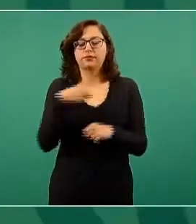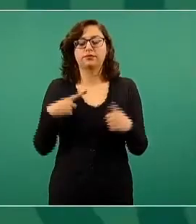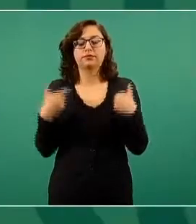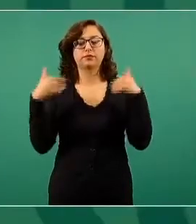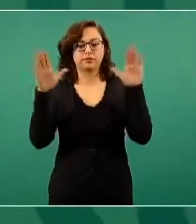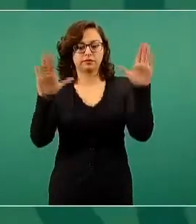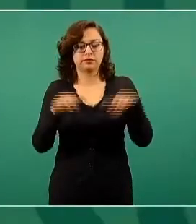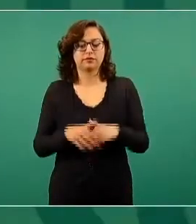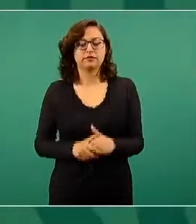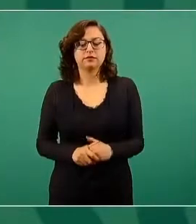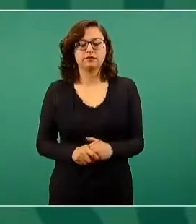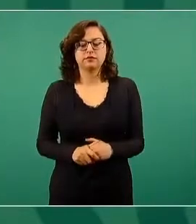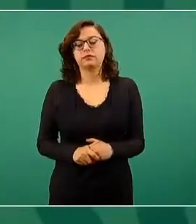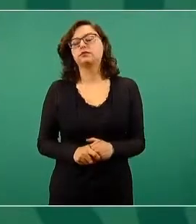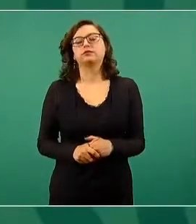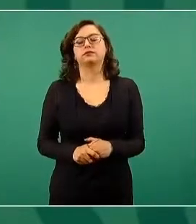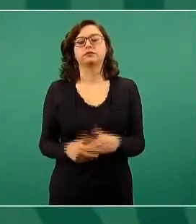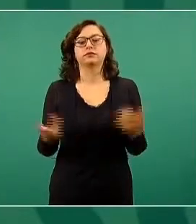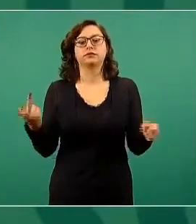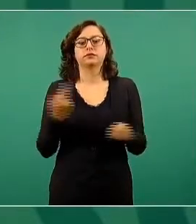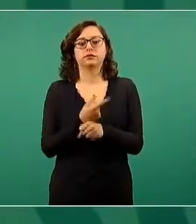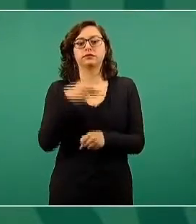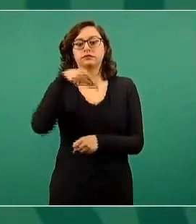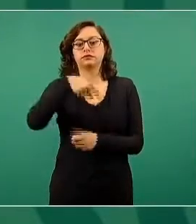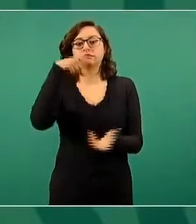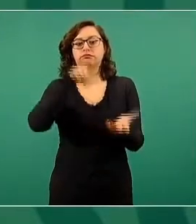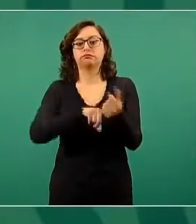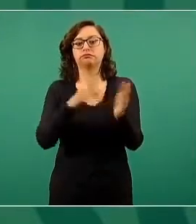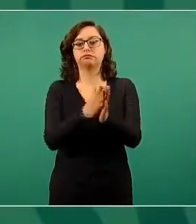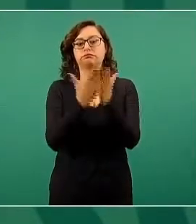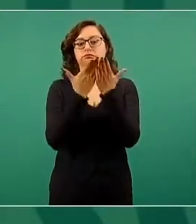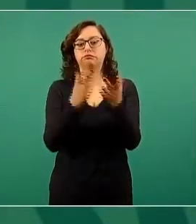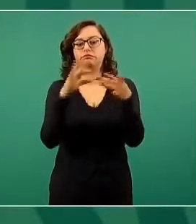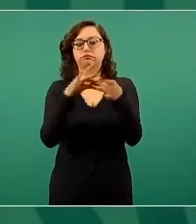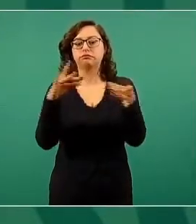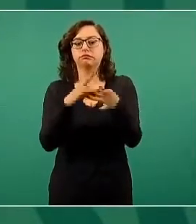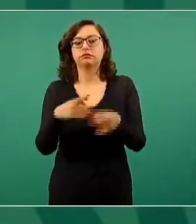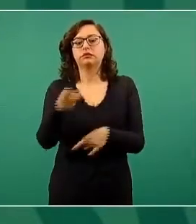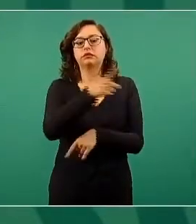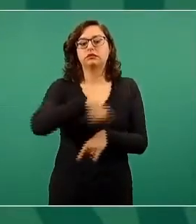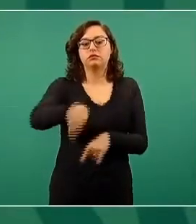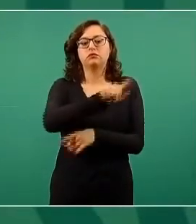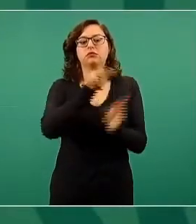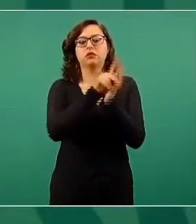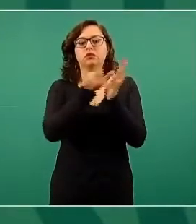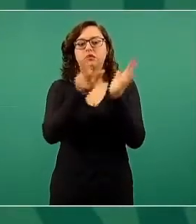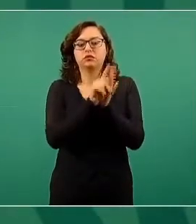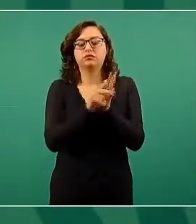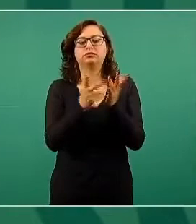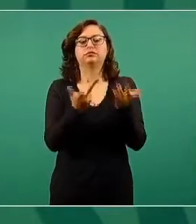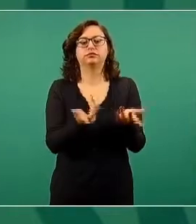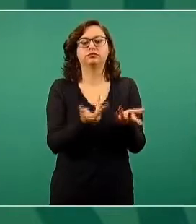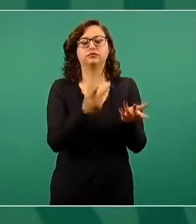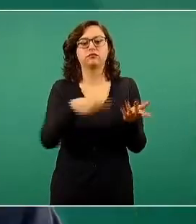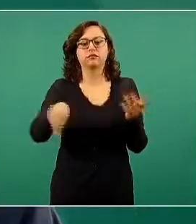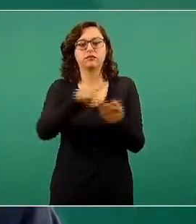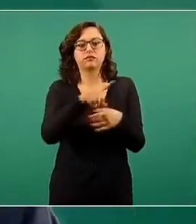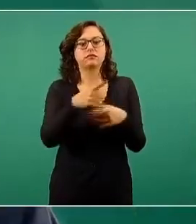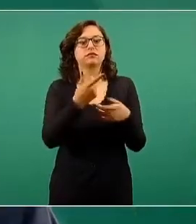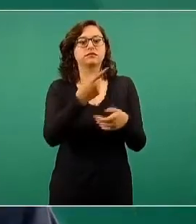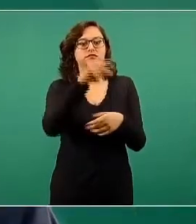el papel de los medios de información y de los intelectuales cuando el golpe,